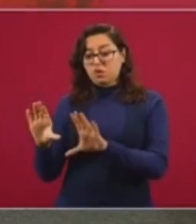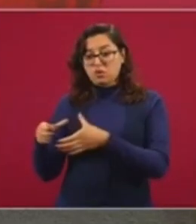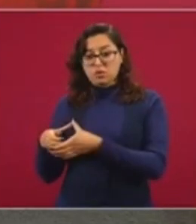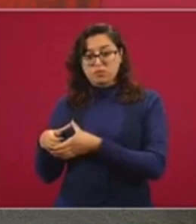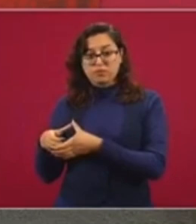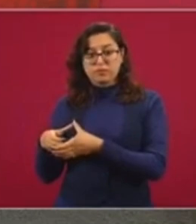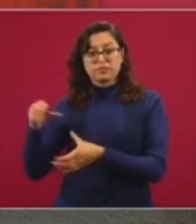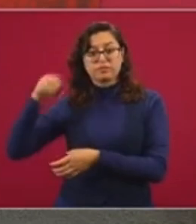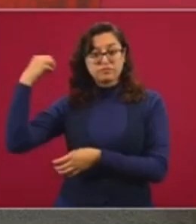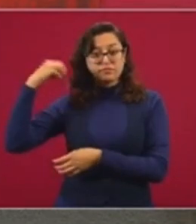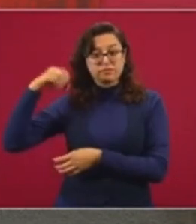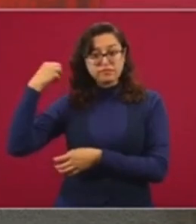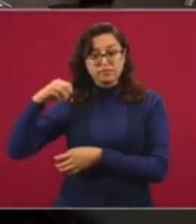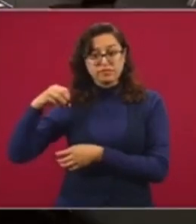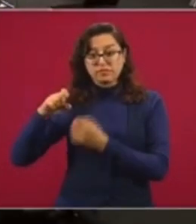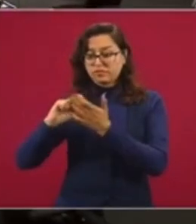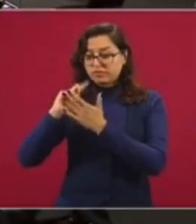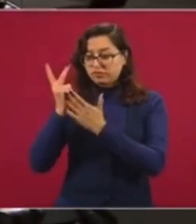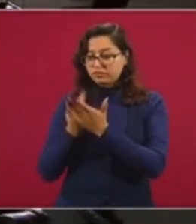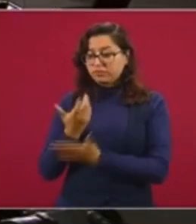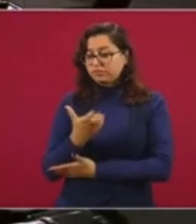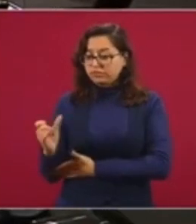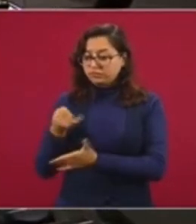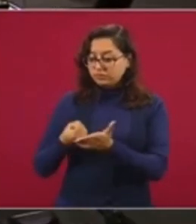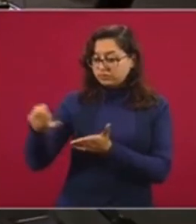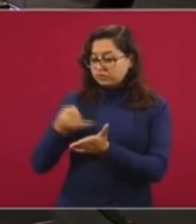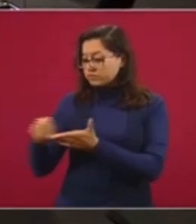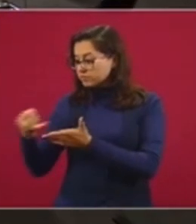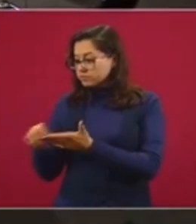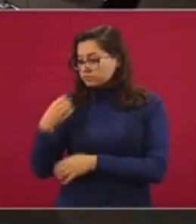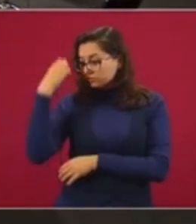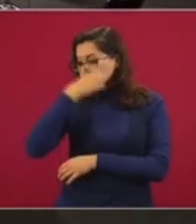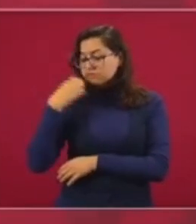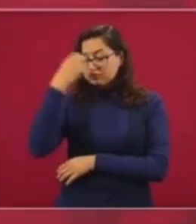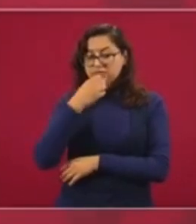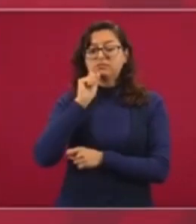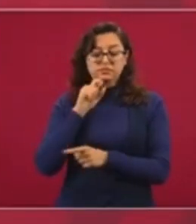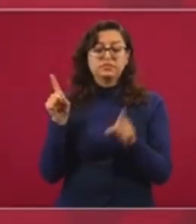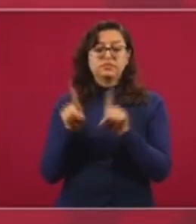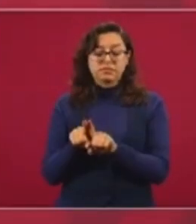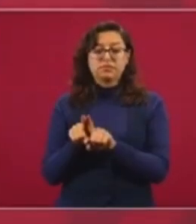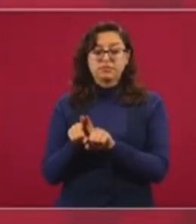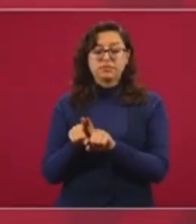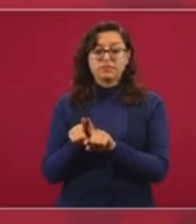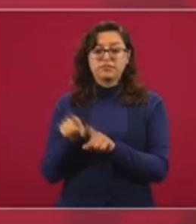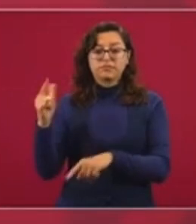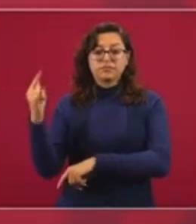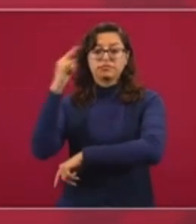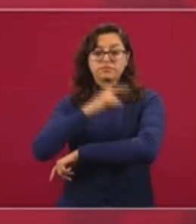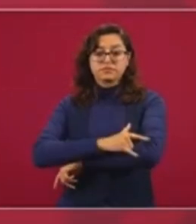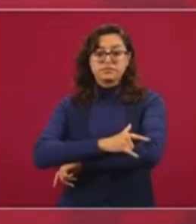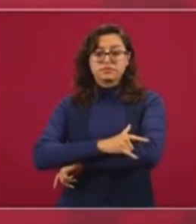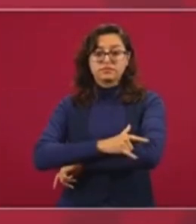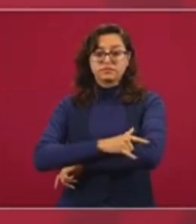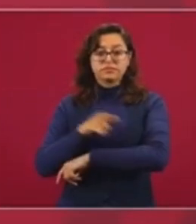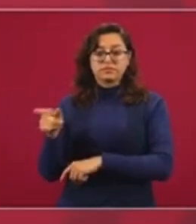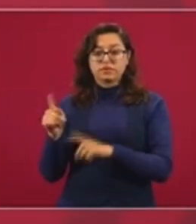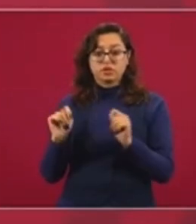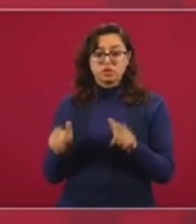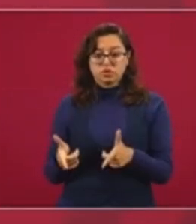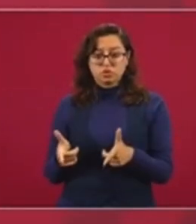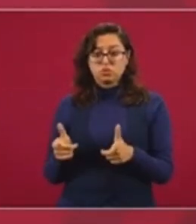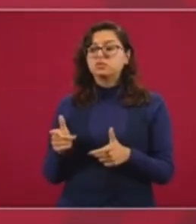de Oaxaca para evaluar el programa Sembrando Vida y vamos a inaugurar la ampliación del aeropuerto de Tuxtla,